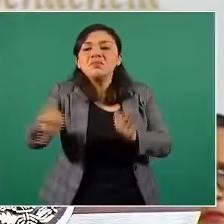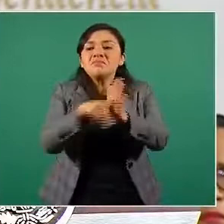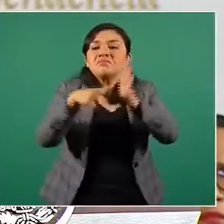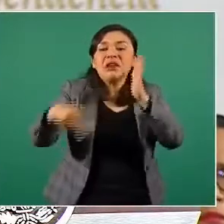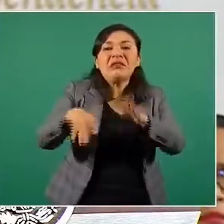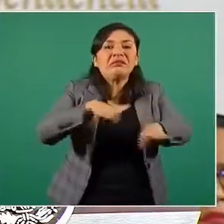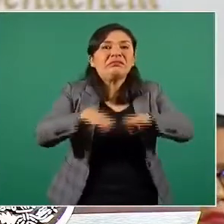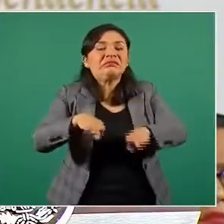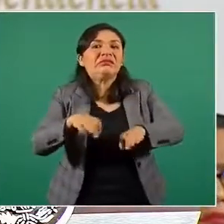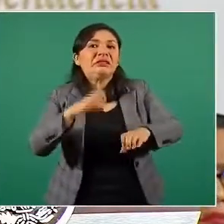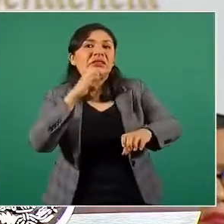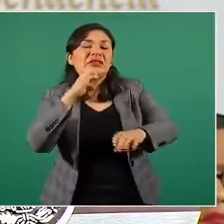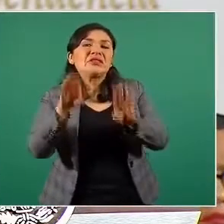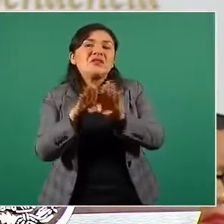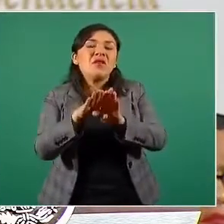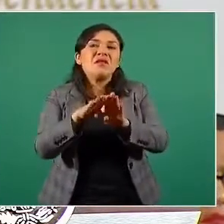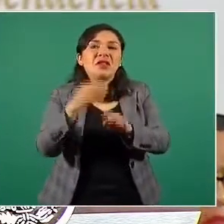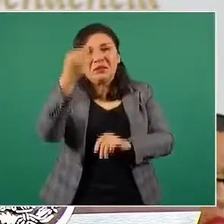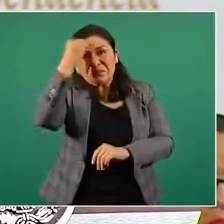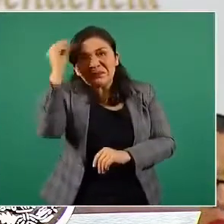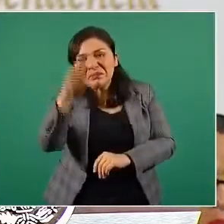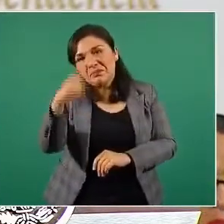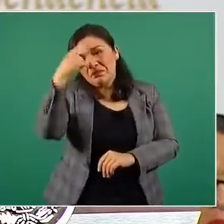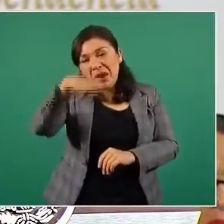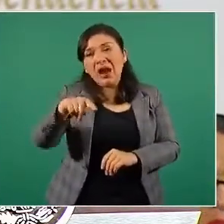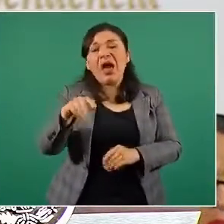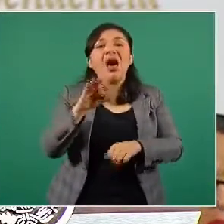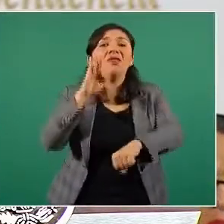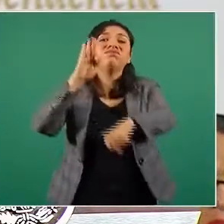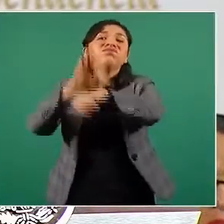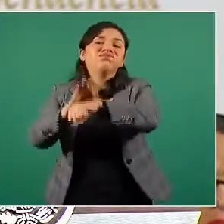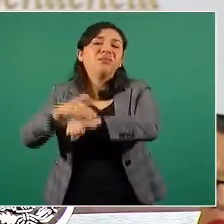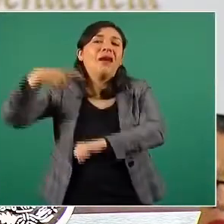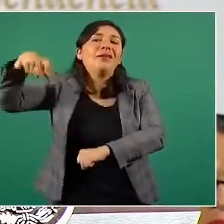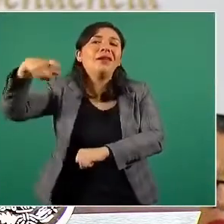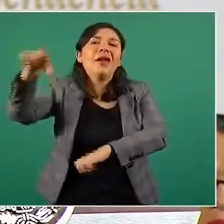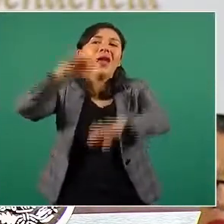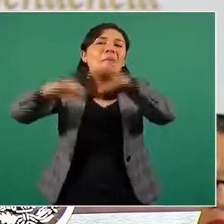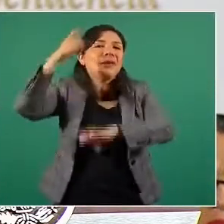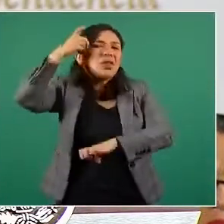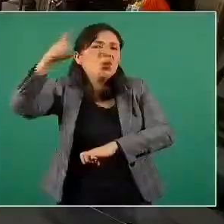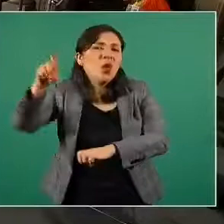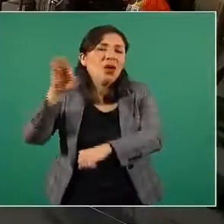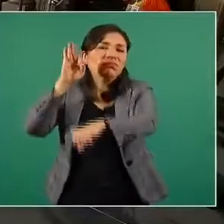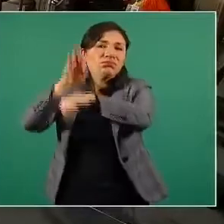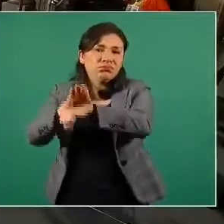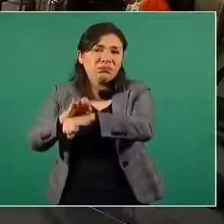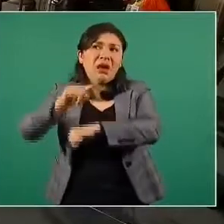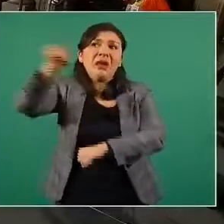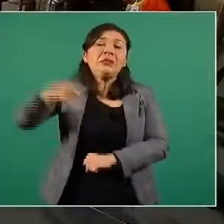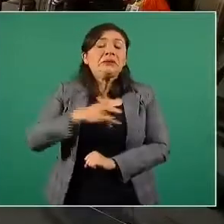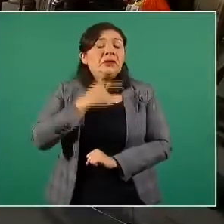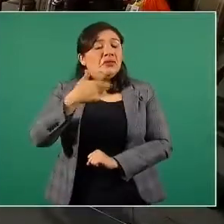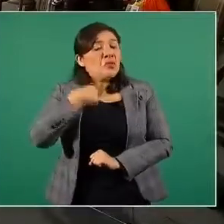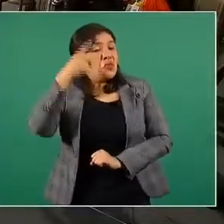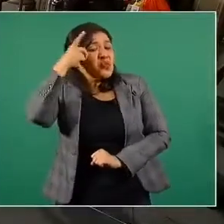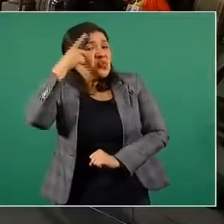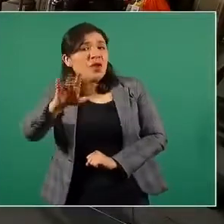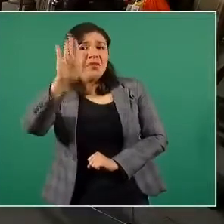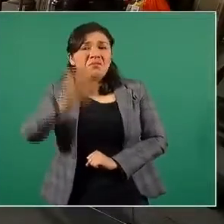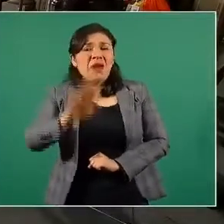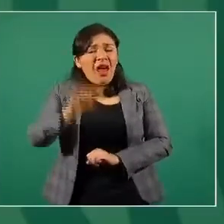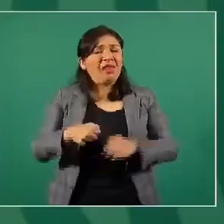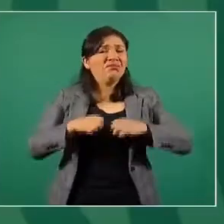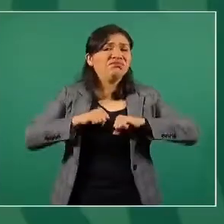al servicio de los potentados de México. ¿Qué se sentían los dueños de México?